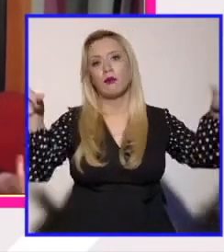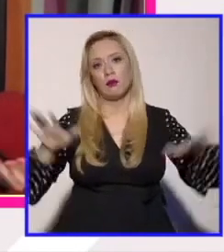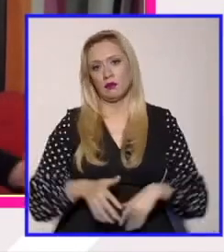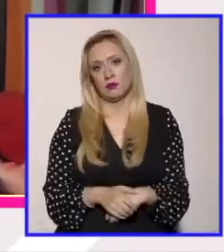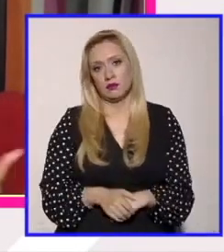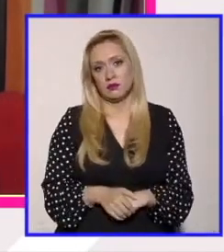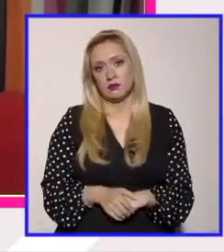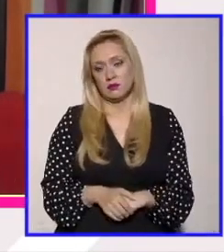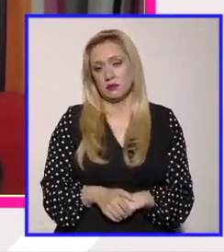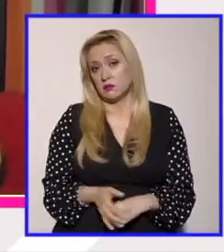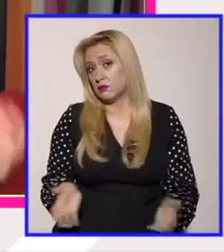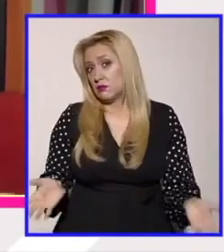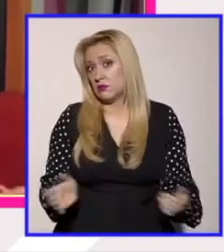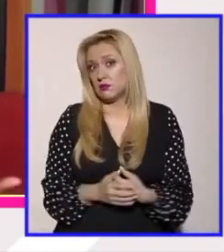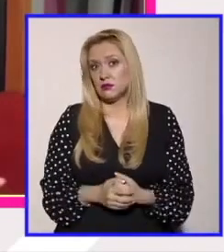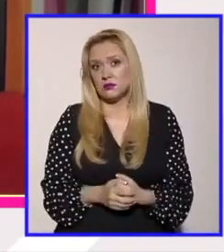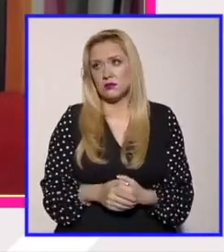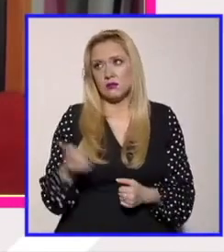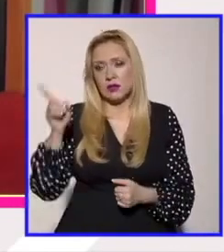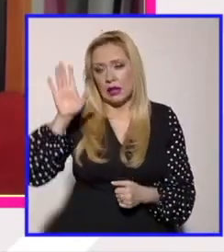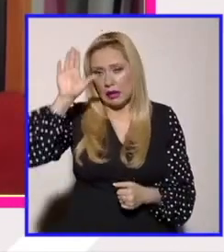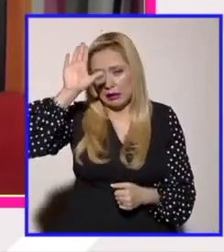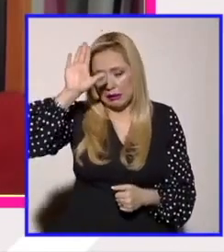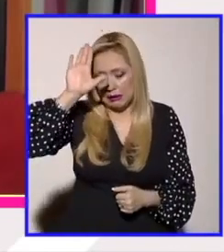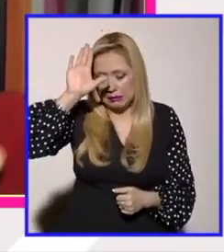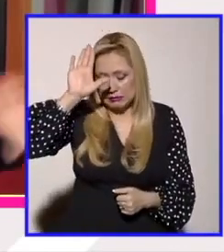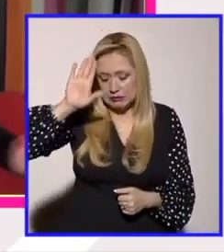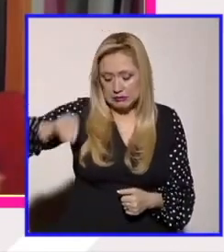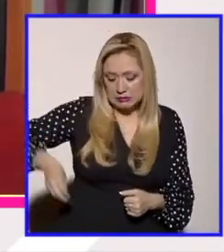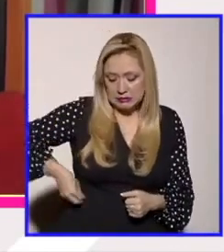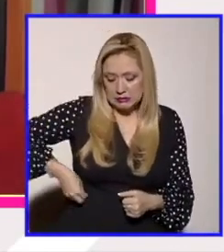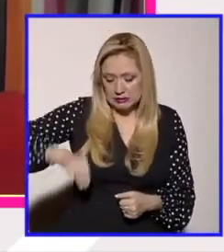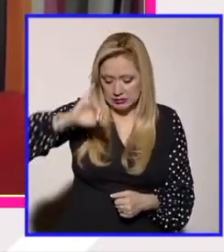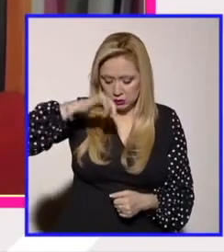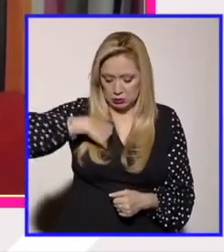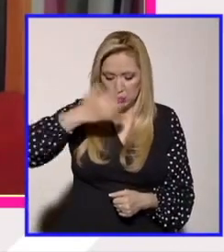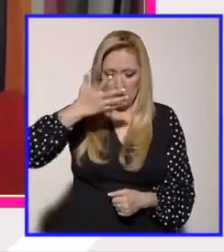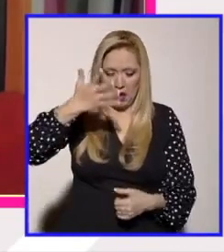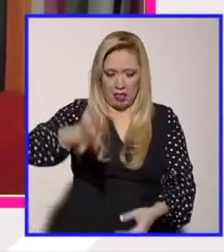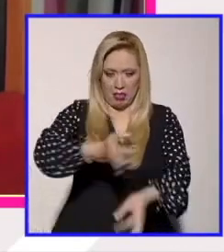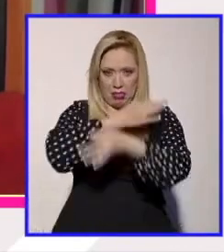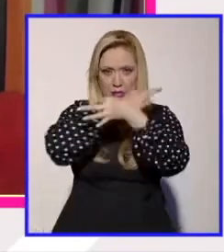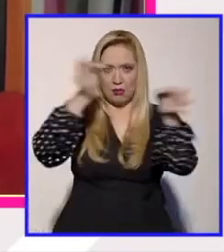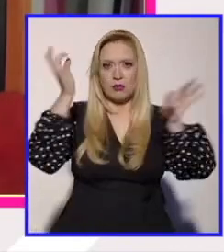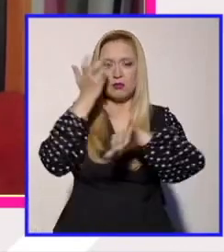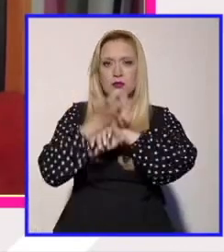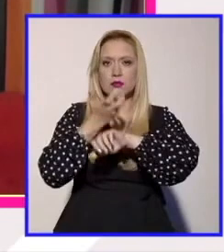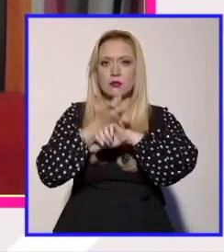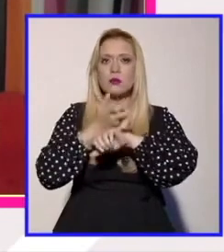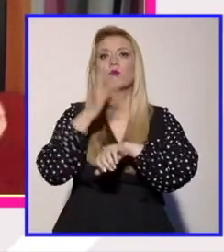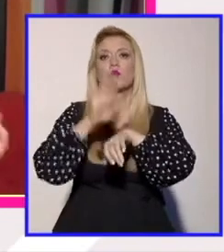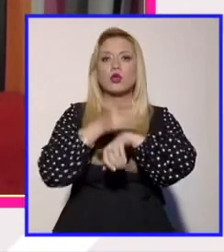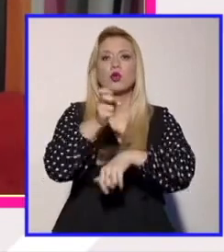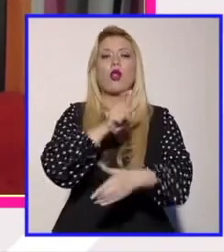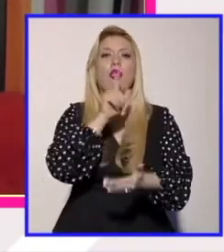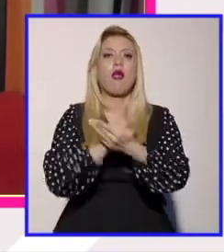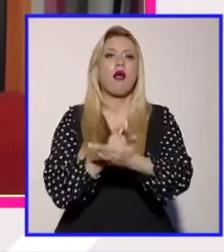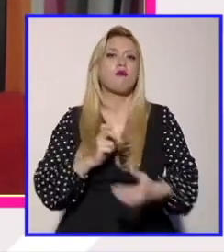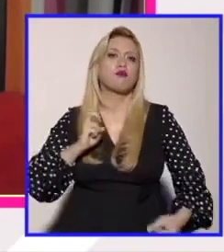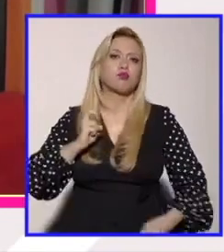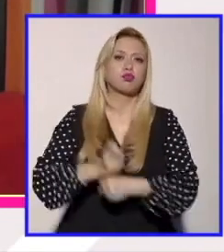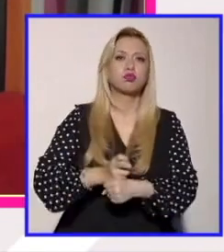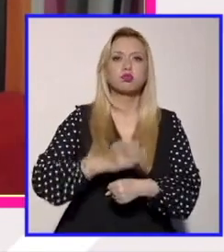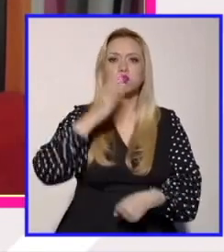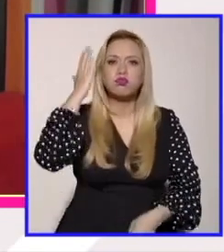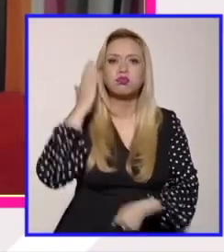es que hayan creado la estrategia, porque se confesaron diciendo que hicieron esto para mover una serie de leyes en Estados Unidos, sino lo impresionante es que la gente estuviera tan dispuesta a creer que